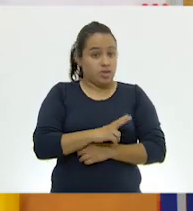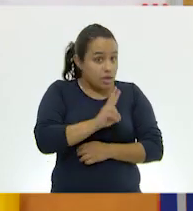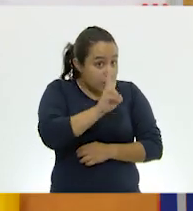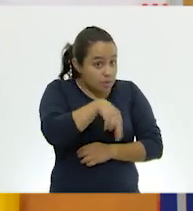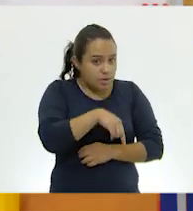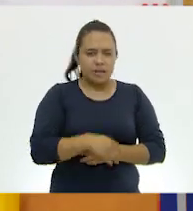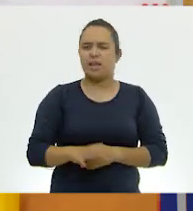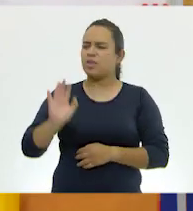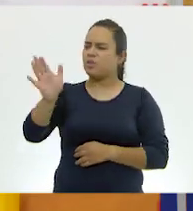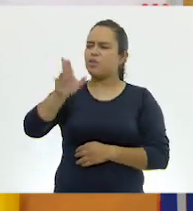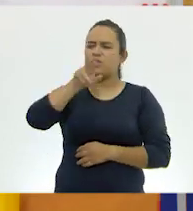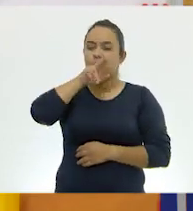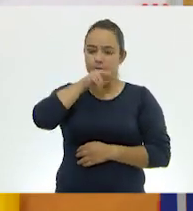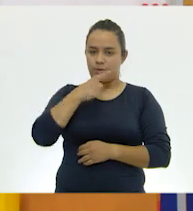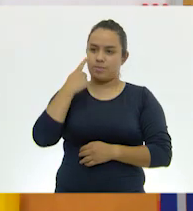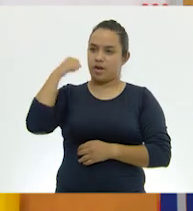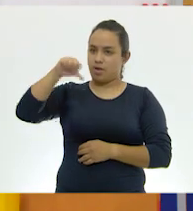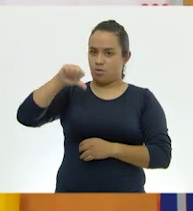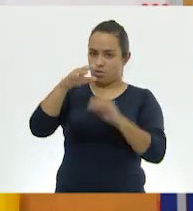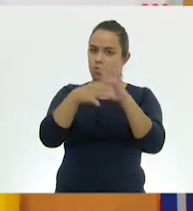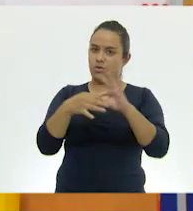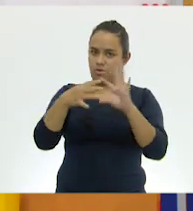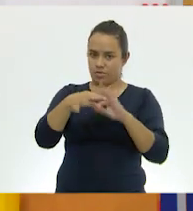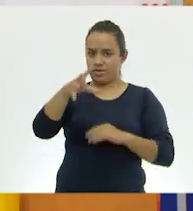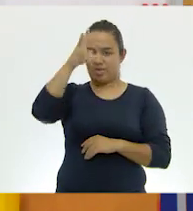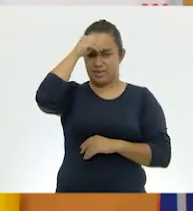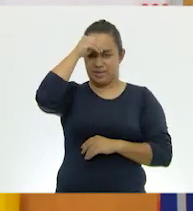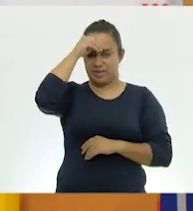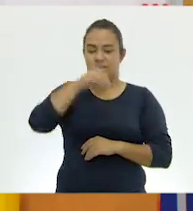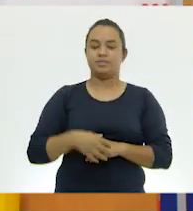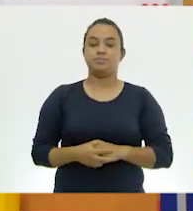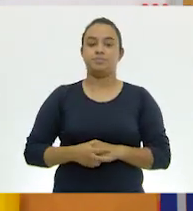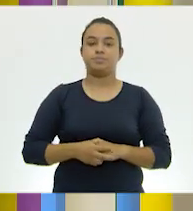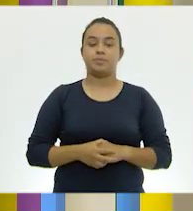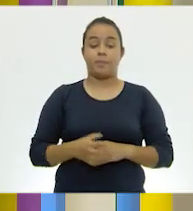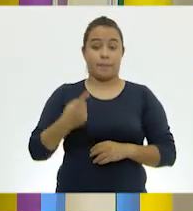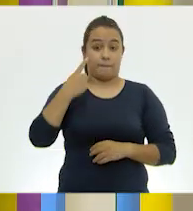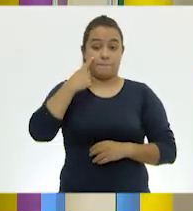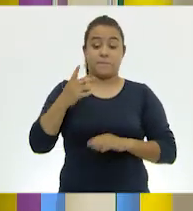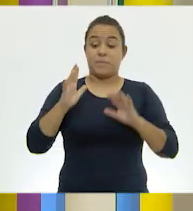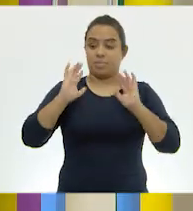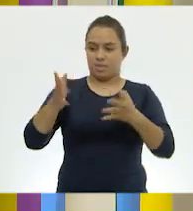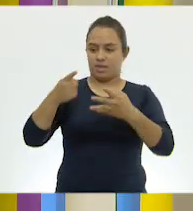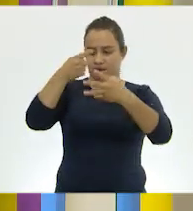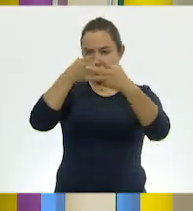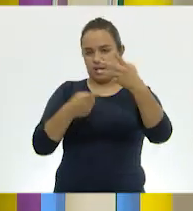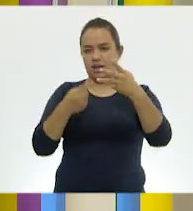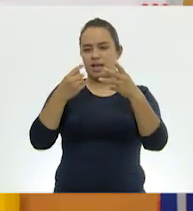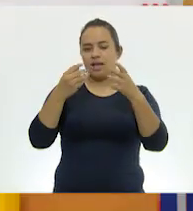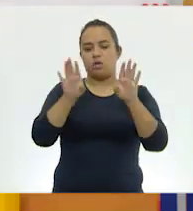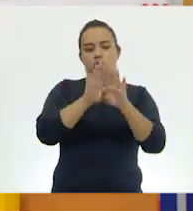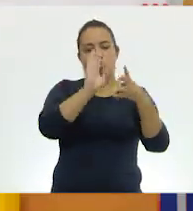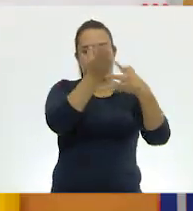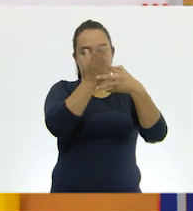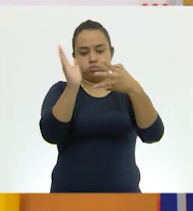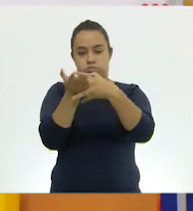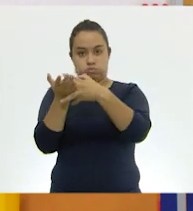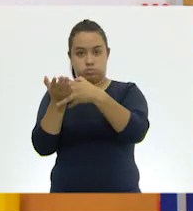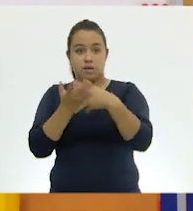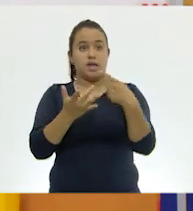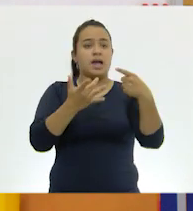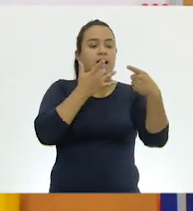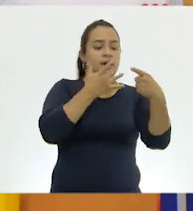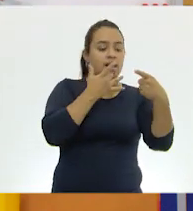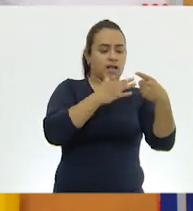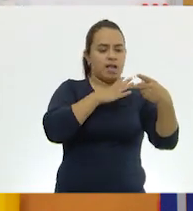entonces no te preocupes, porque lo vamos a aprender el día de hoy. Muy bien. ¿Sale? Ok, entonces ya hicimos esta primera clasificación, ya vimos que la rana